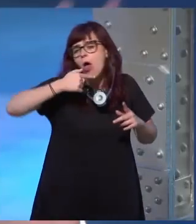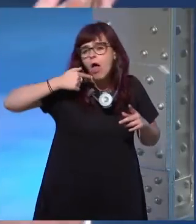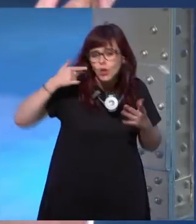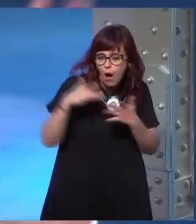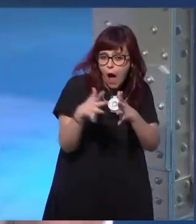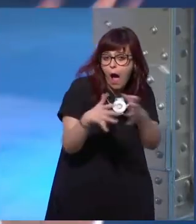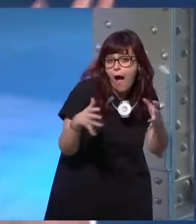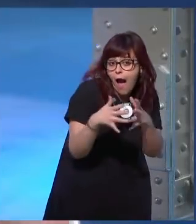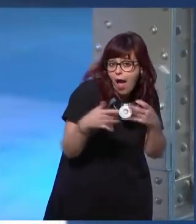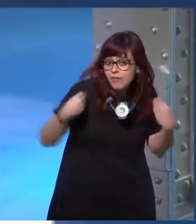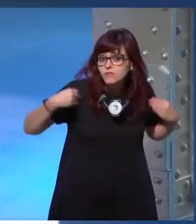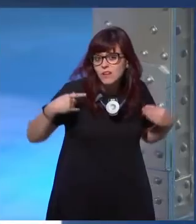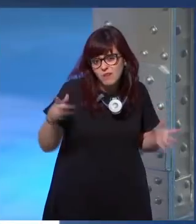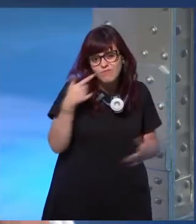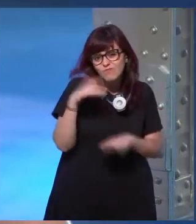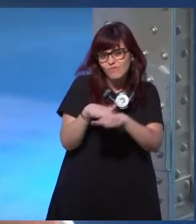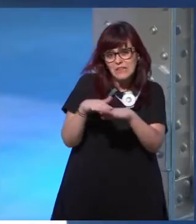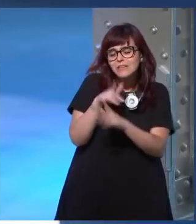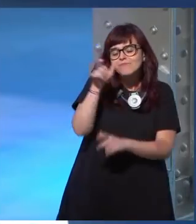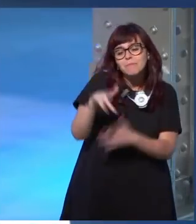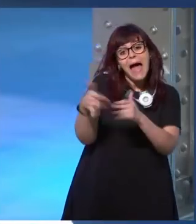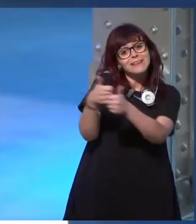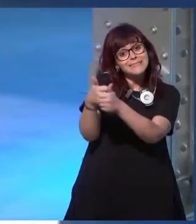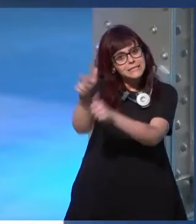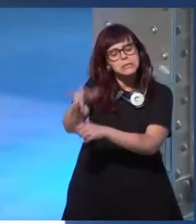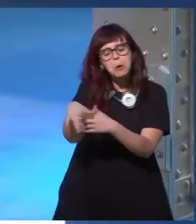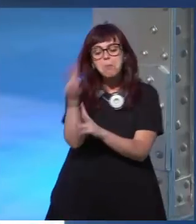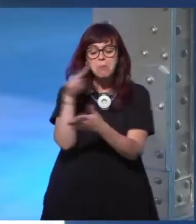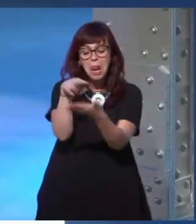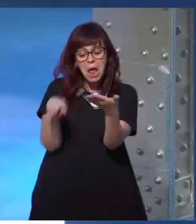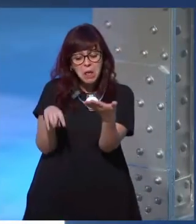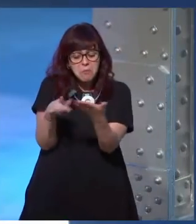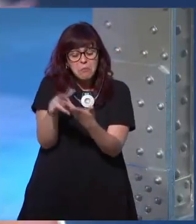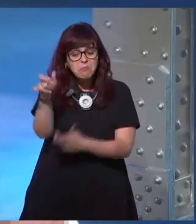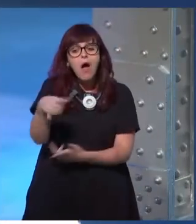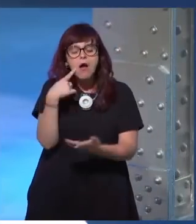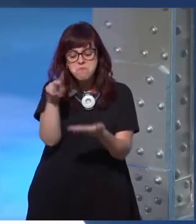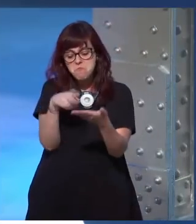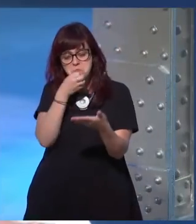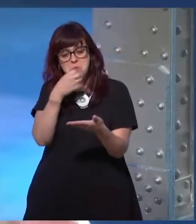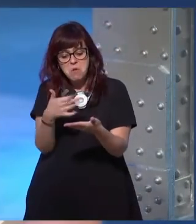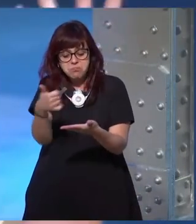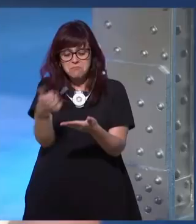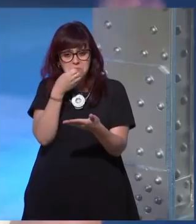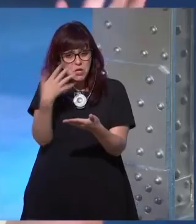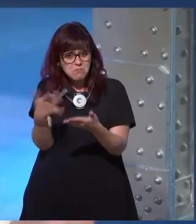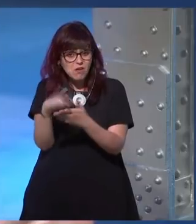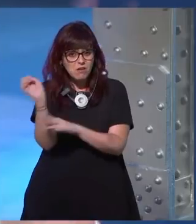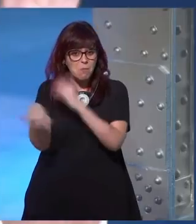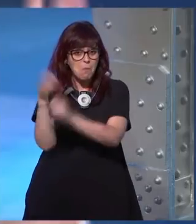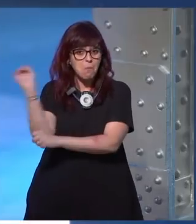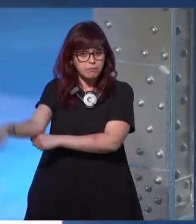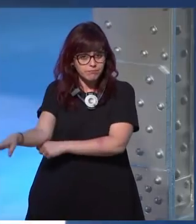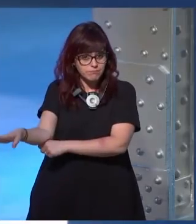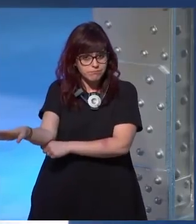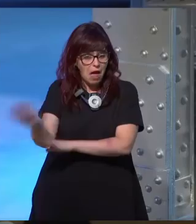digo mira ¿sabes qué? mi asistente puede ver eso y como no va dirigido ella puede decir pues menuda mierda y lo tira ya lo